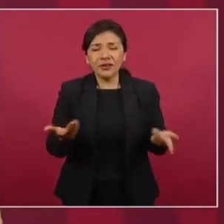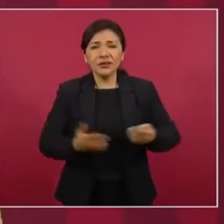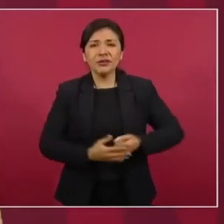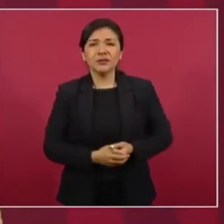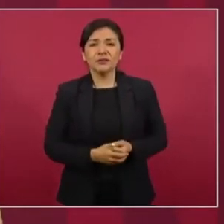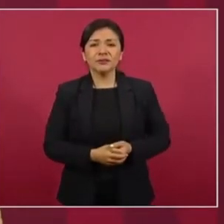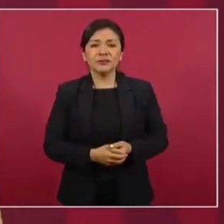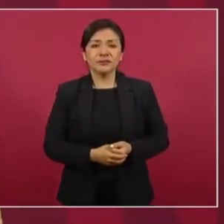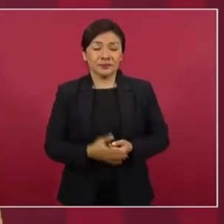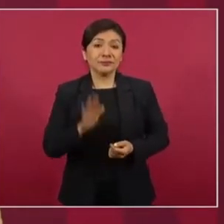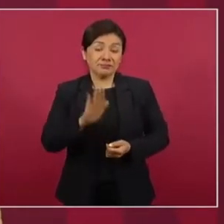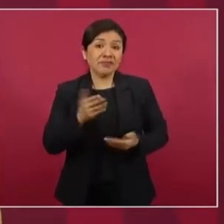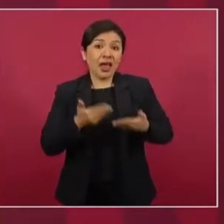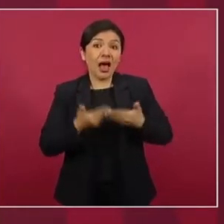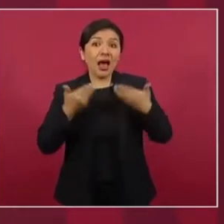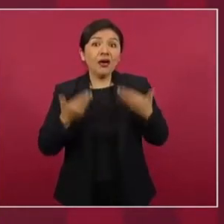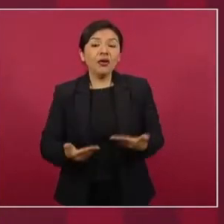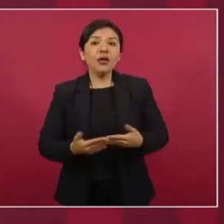entonces, ahora